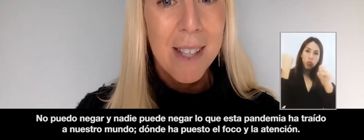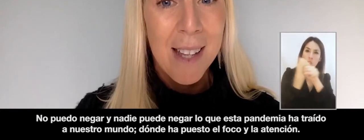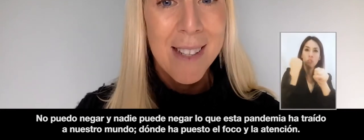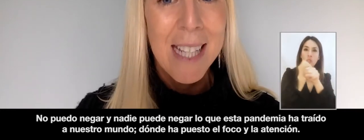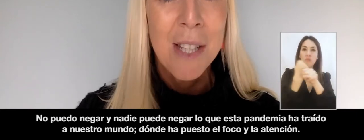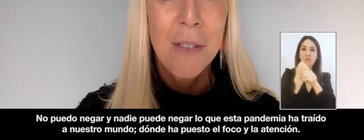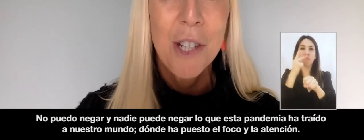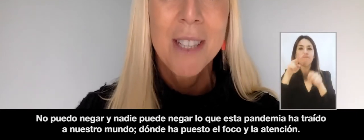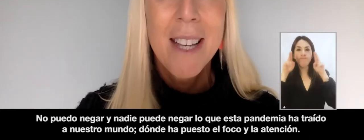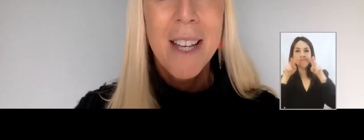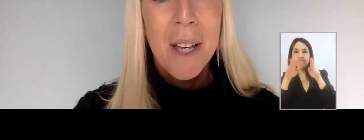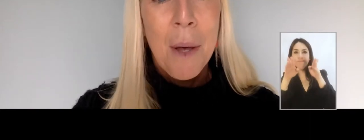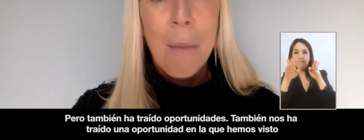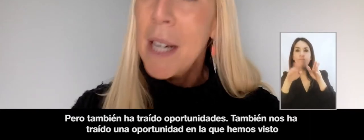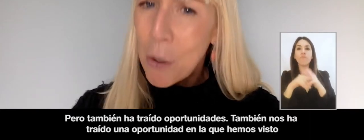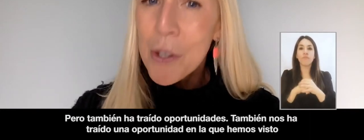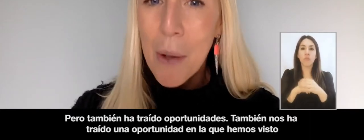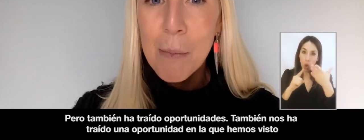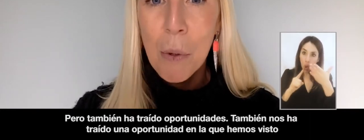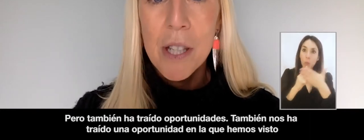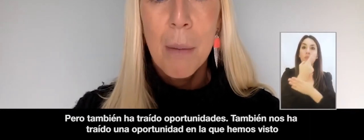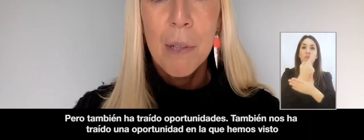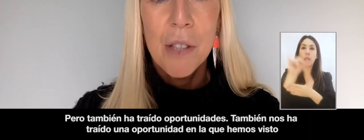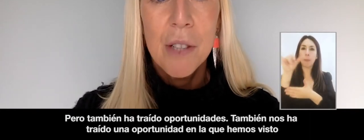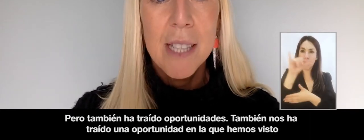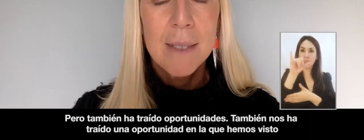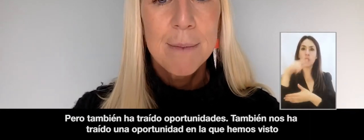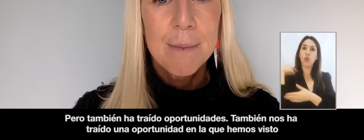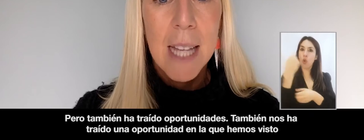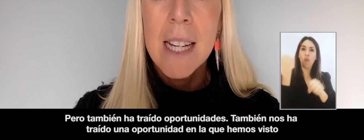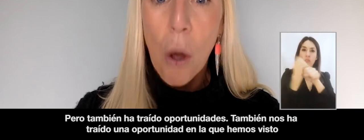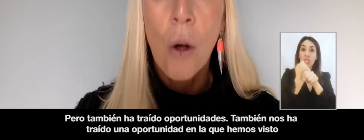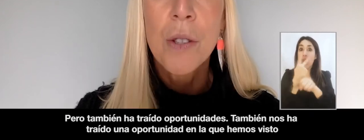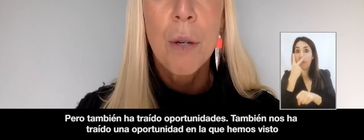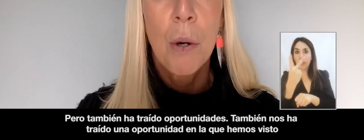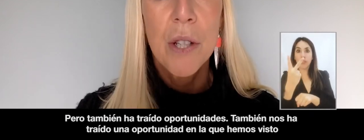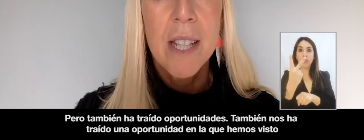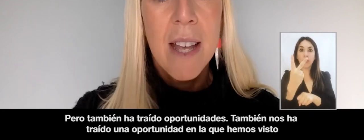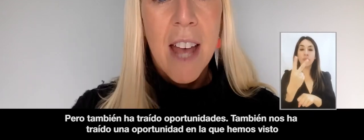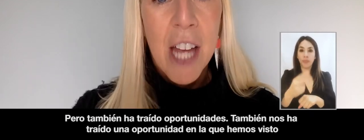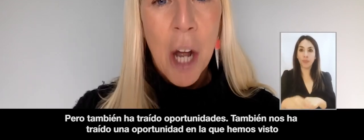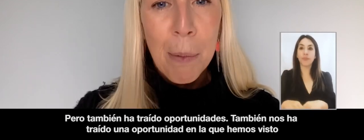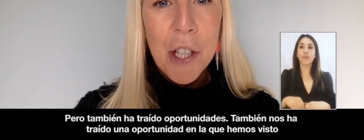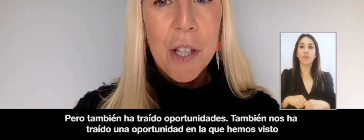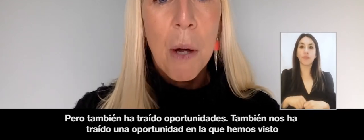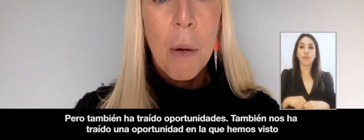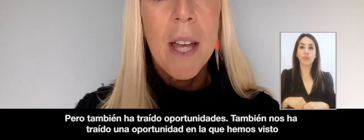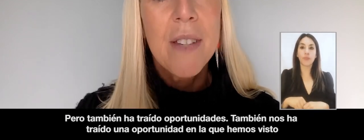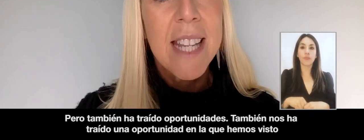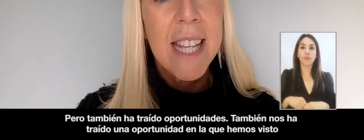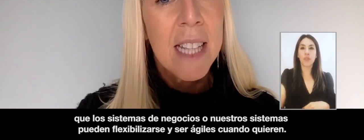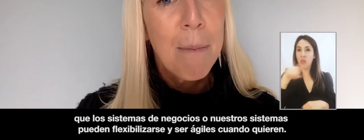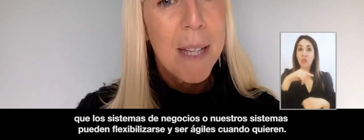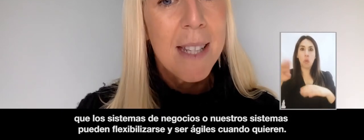focus and into vision, but it also has brought us opportunity. It has also brought us an opportunity where